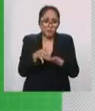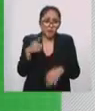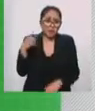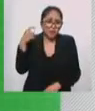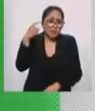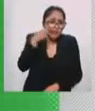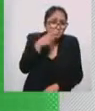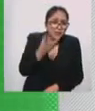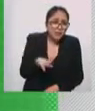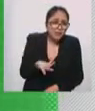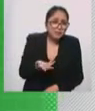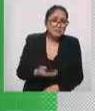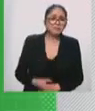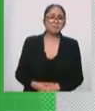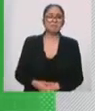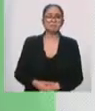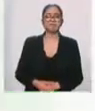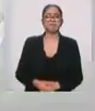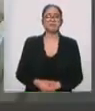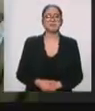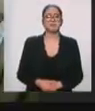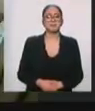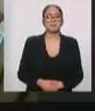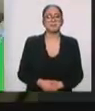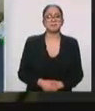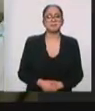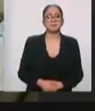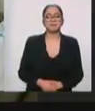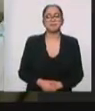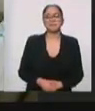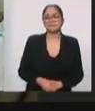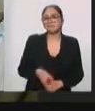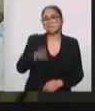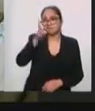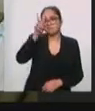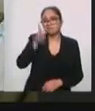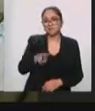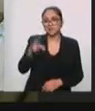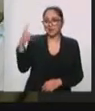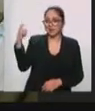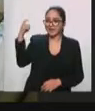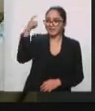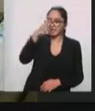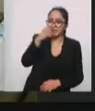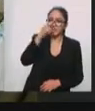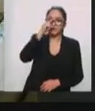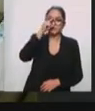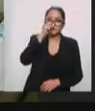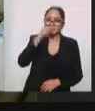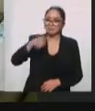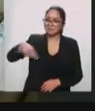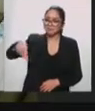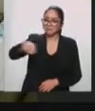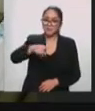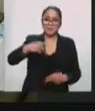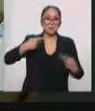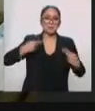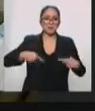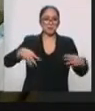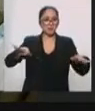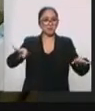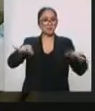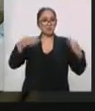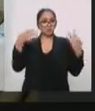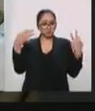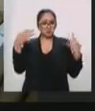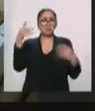Pues, ha sido complicado la resignación a no tener público, ¿no? No tener público presente porque el público va a estar, el